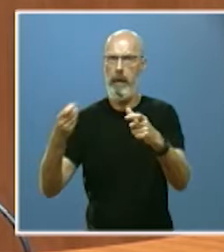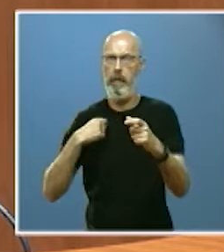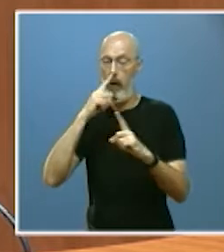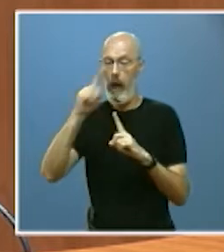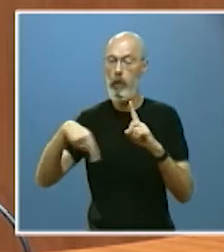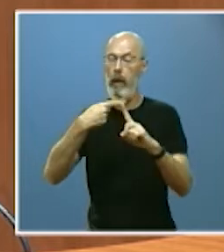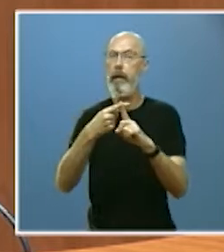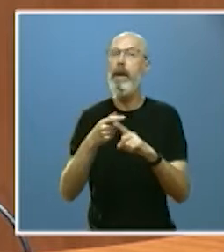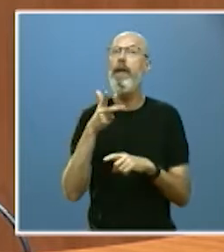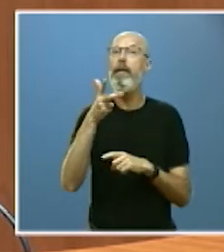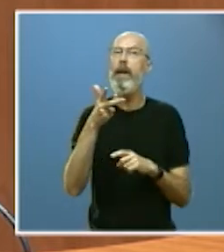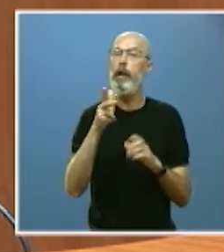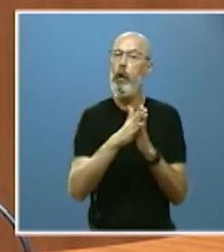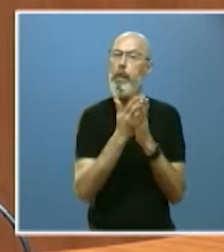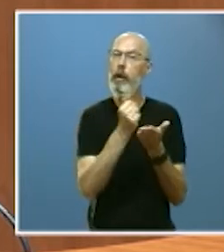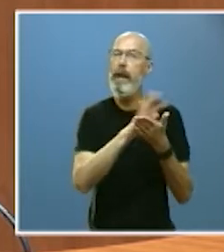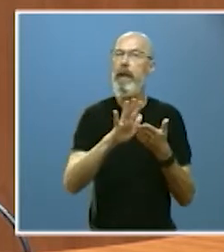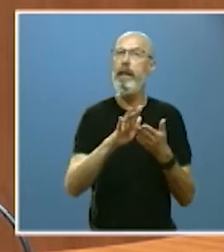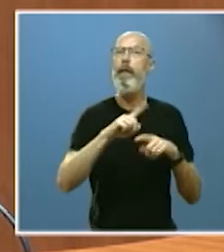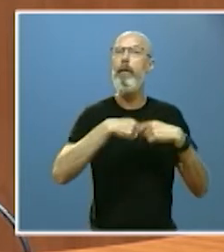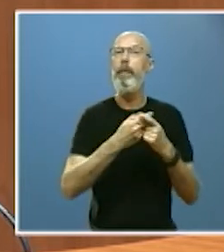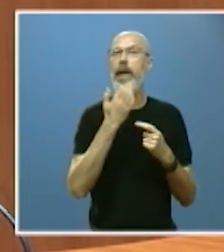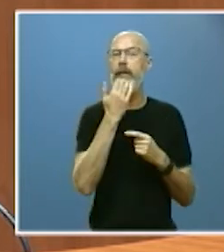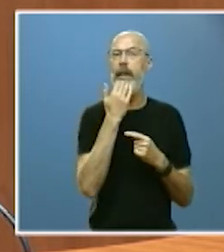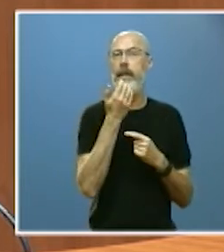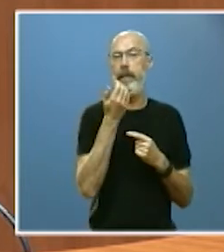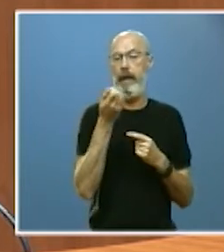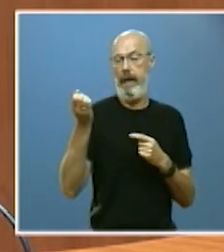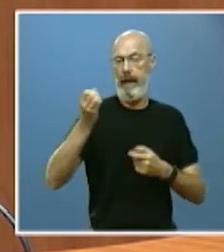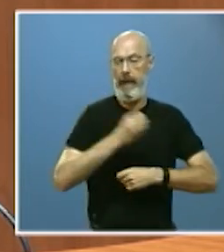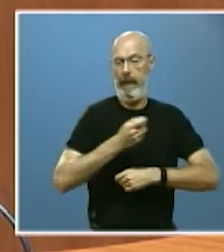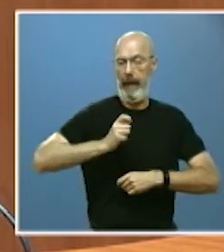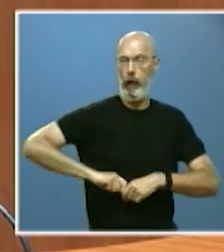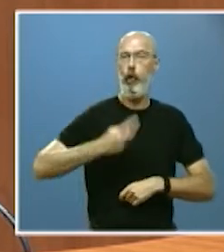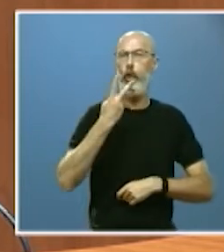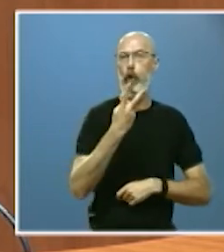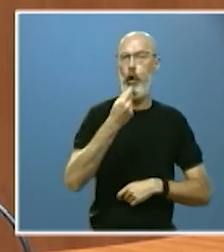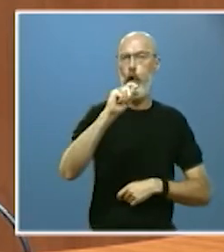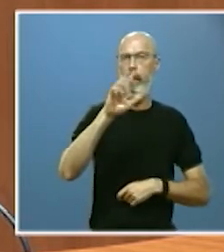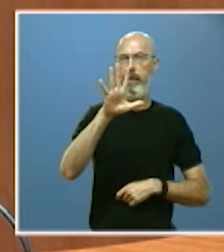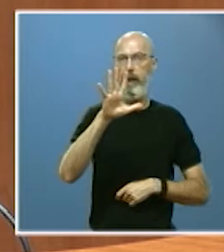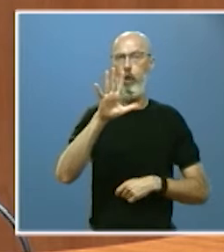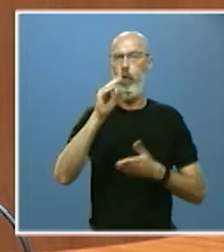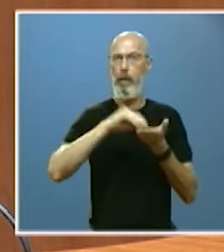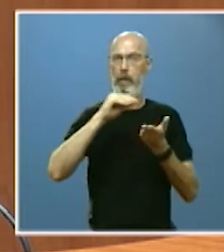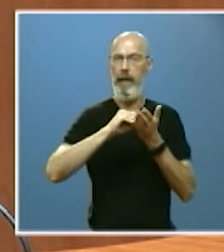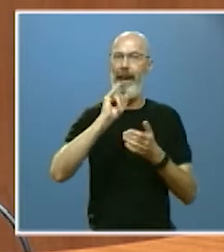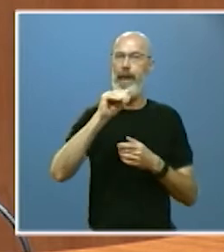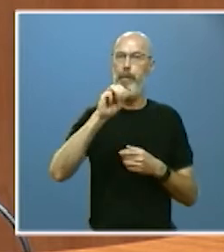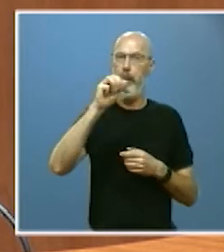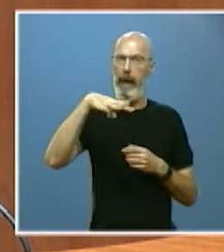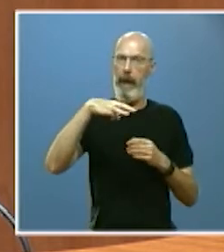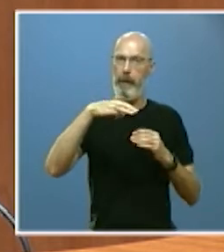libros las familias con ingresos de hasta 2,5 veces el IPREM lo que supondrá beneficiar a casi